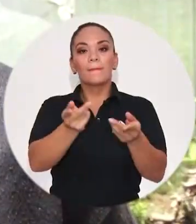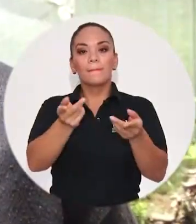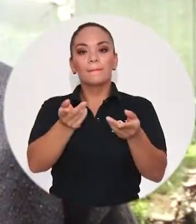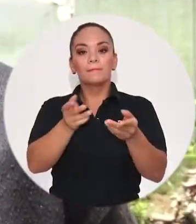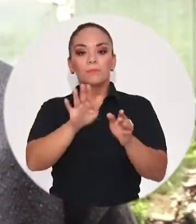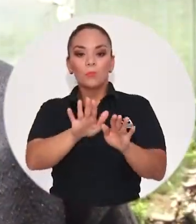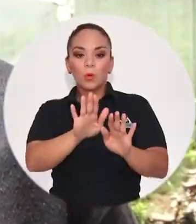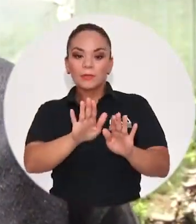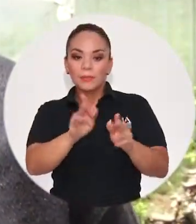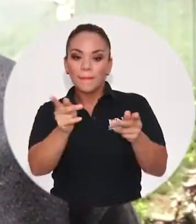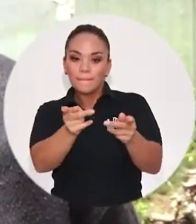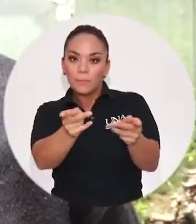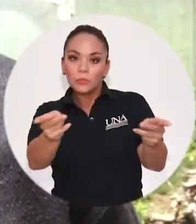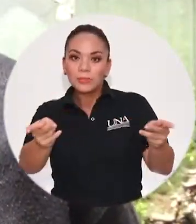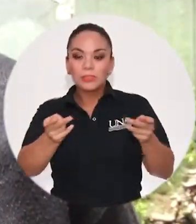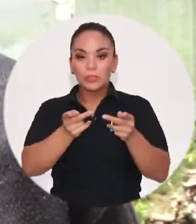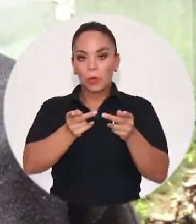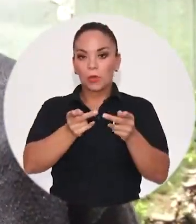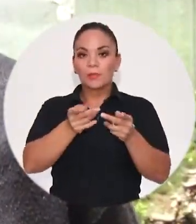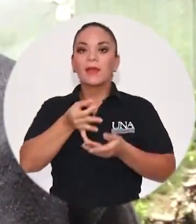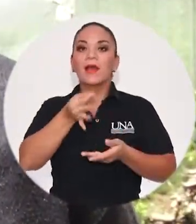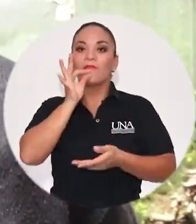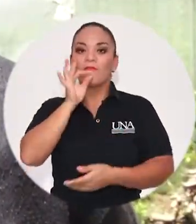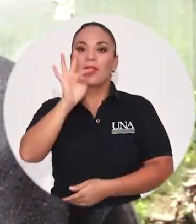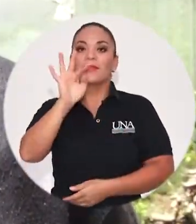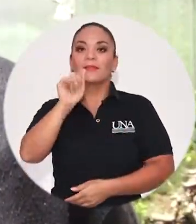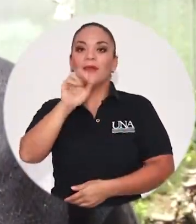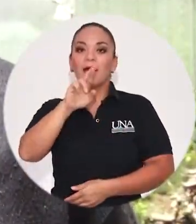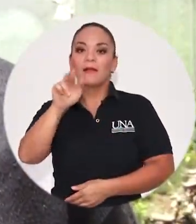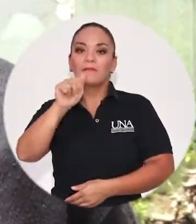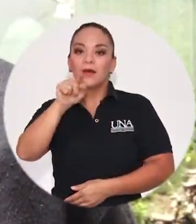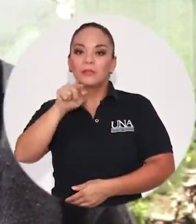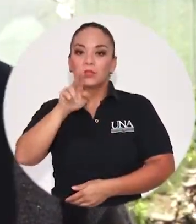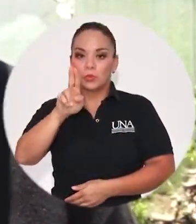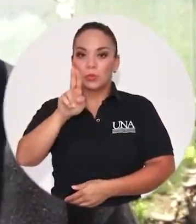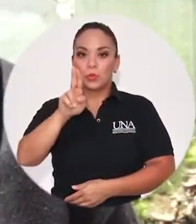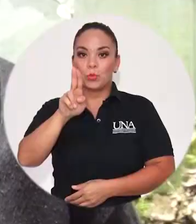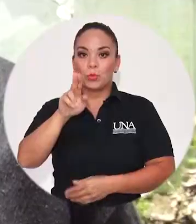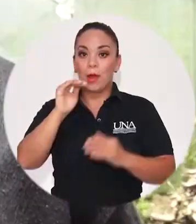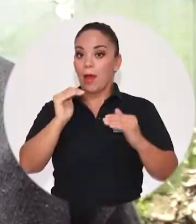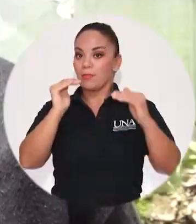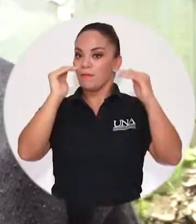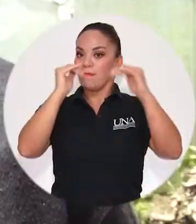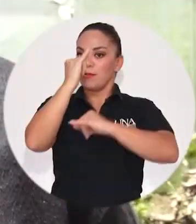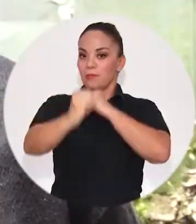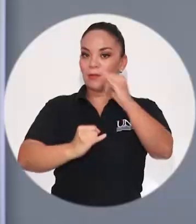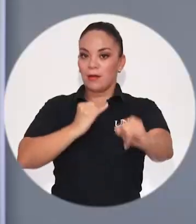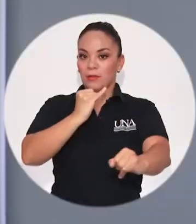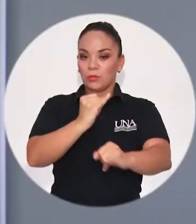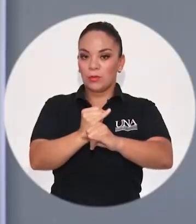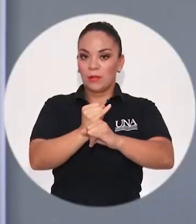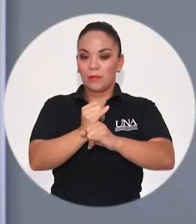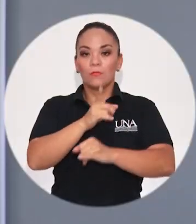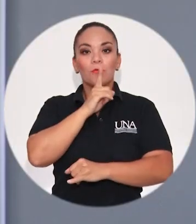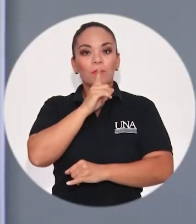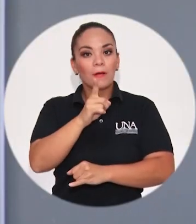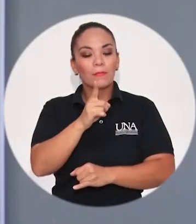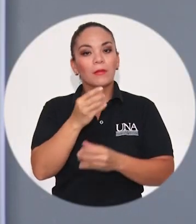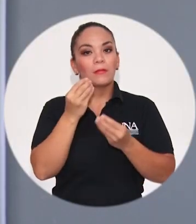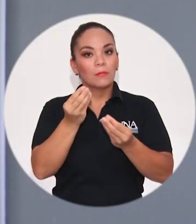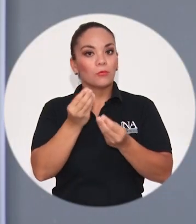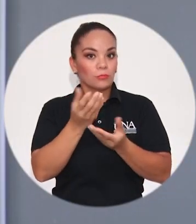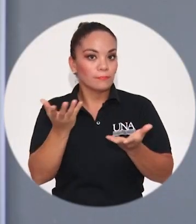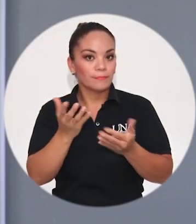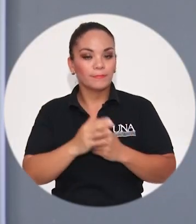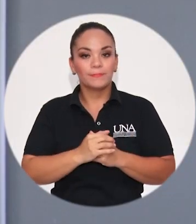merece el café Tarrasú a nivel internacional, ya que ha sido muy prostituido. Actualmente encontramos